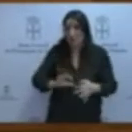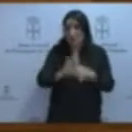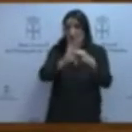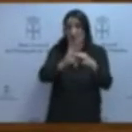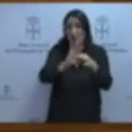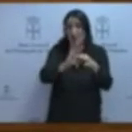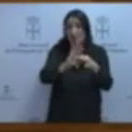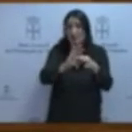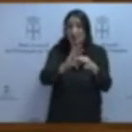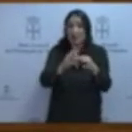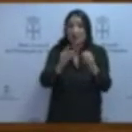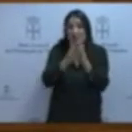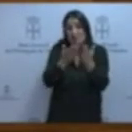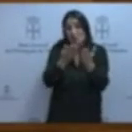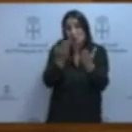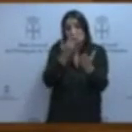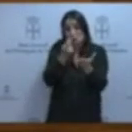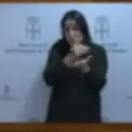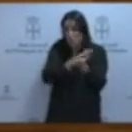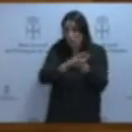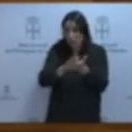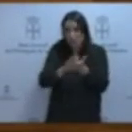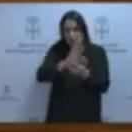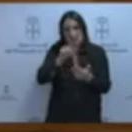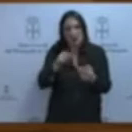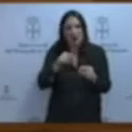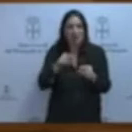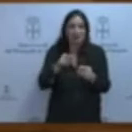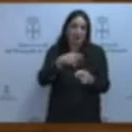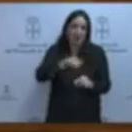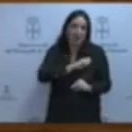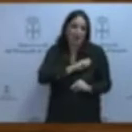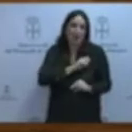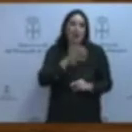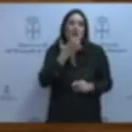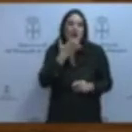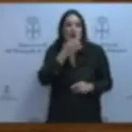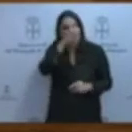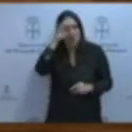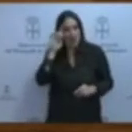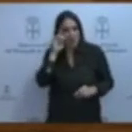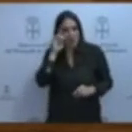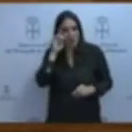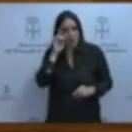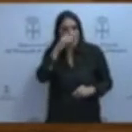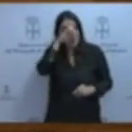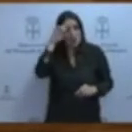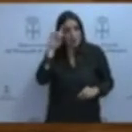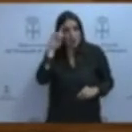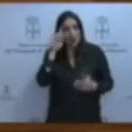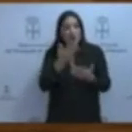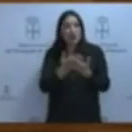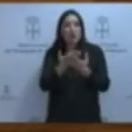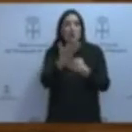que ha tenido el Partido Popular por toda España. Por ejemplo, en Madrid, ante una propuesta para